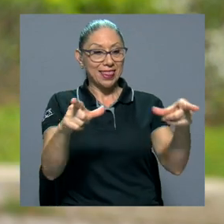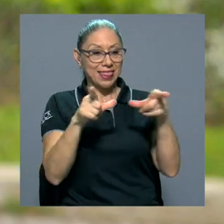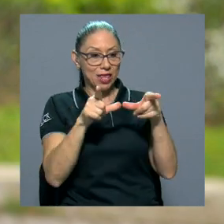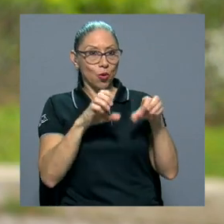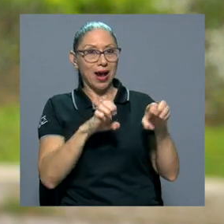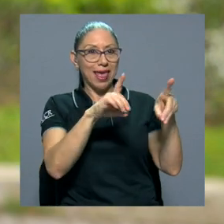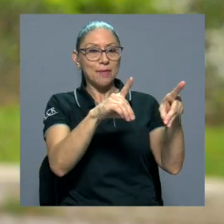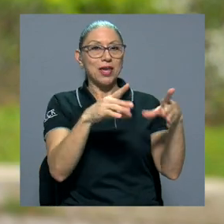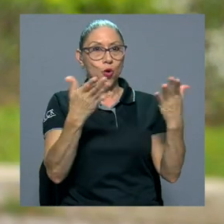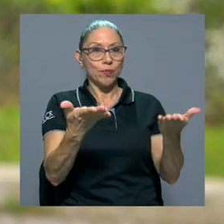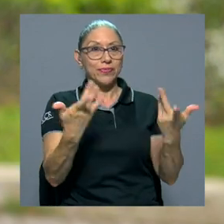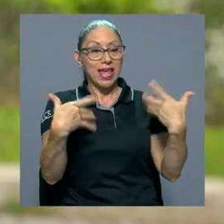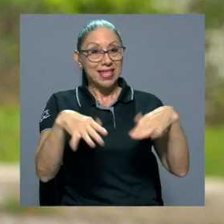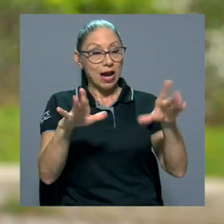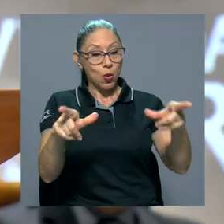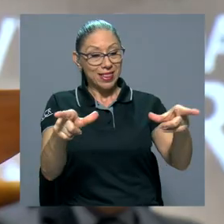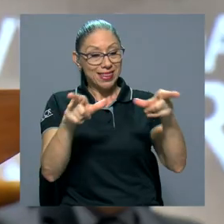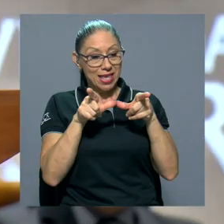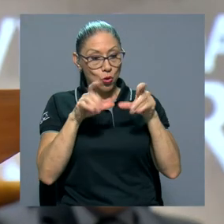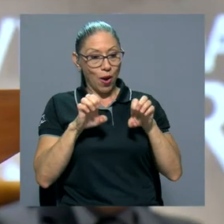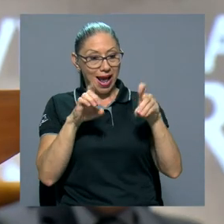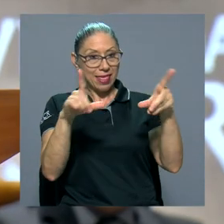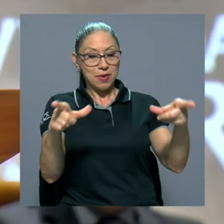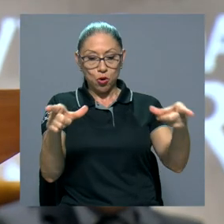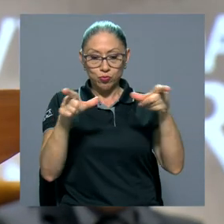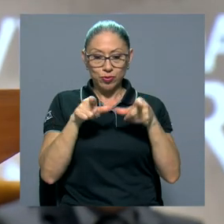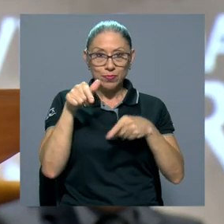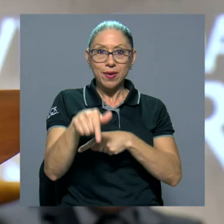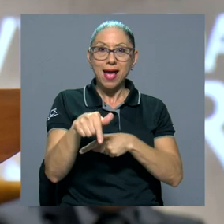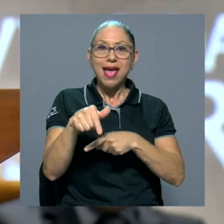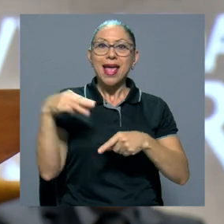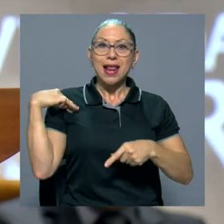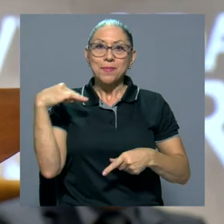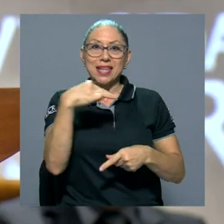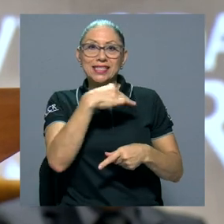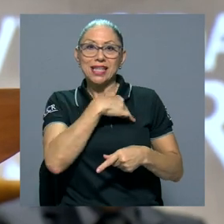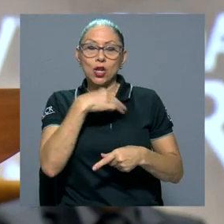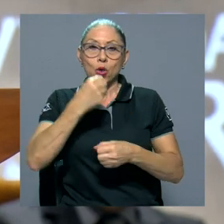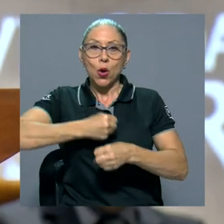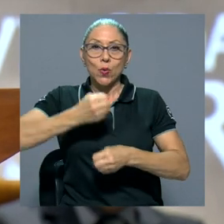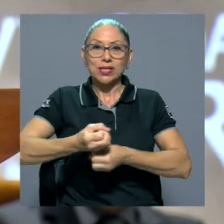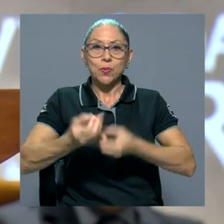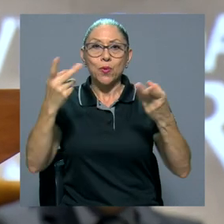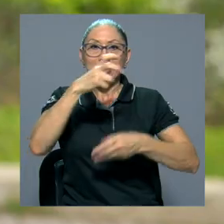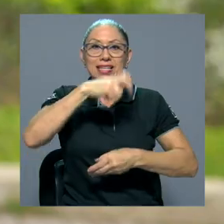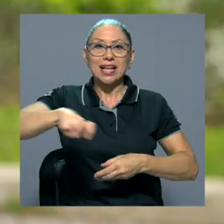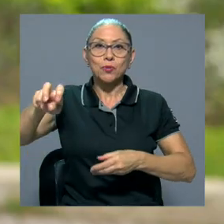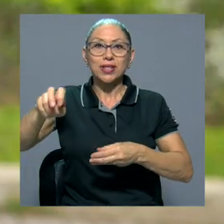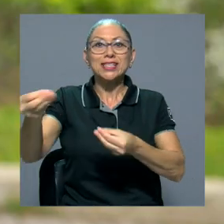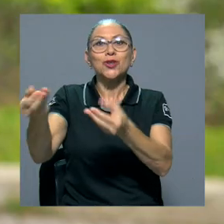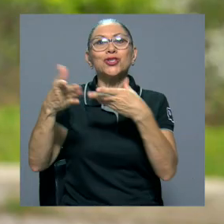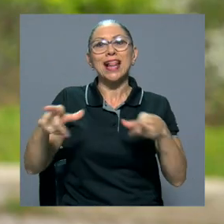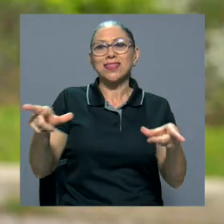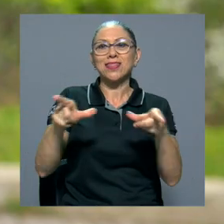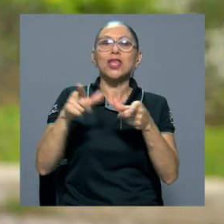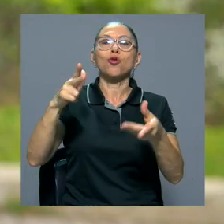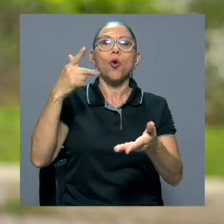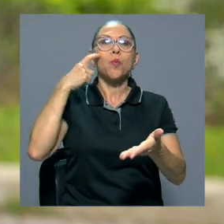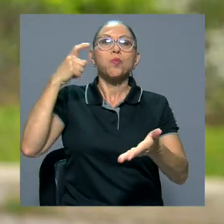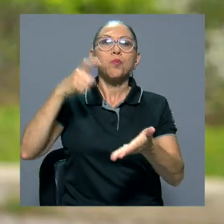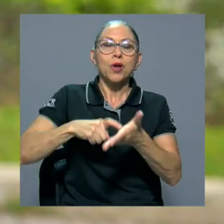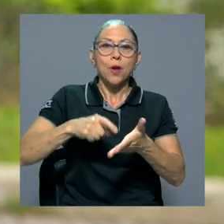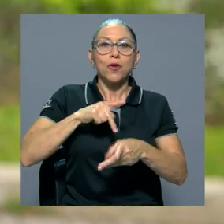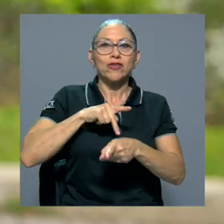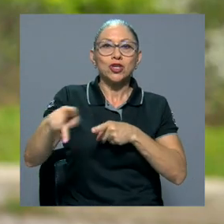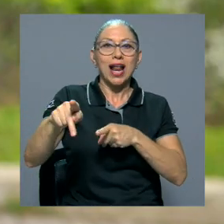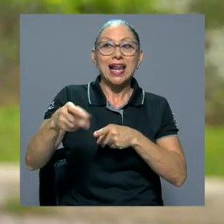y con el título académico el Ministerio de Obras Públicas y Transportes nos da el título profesional. Entonces, si no estábamos homologados por el